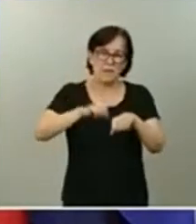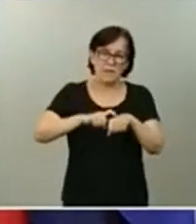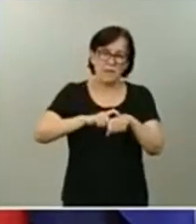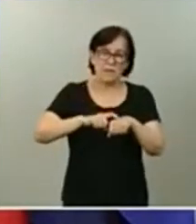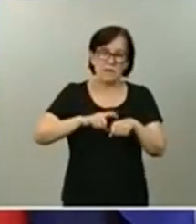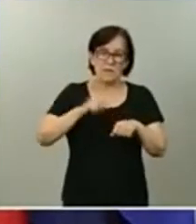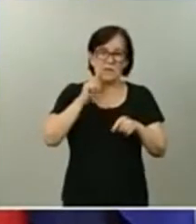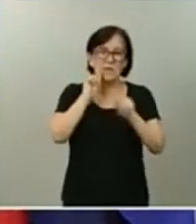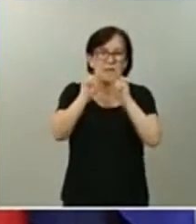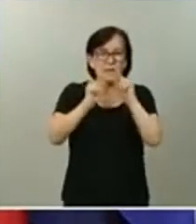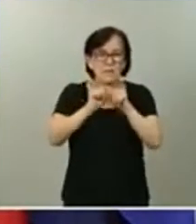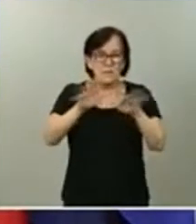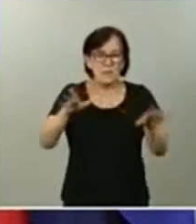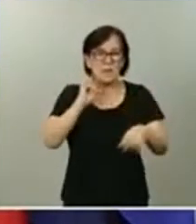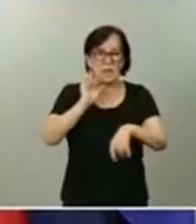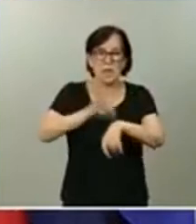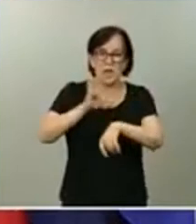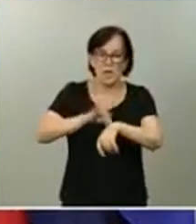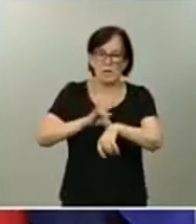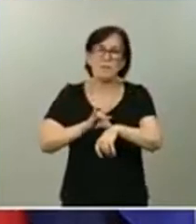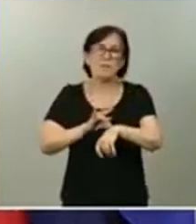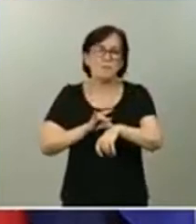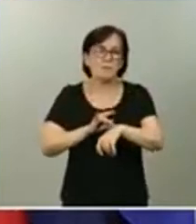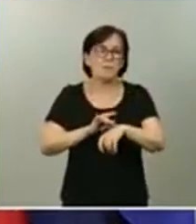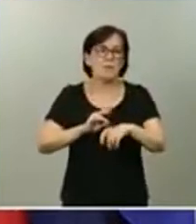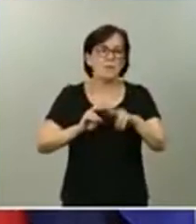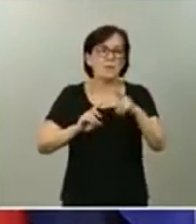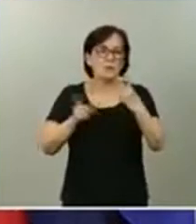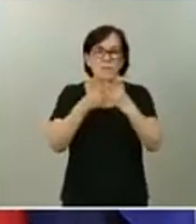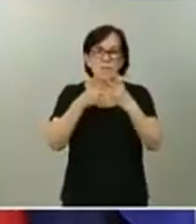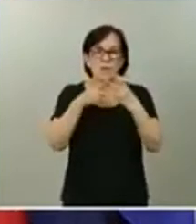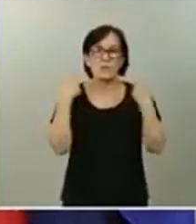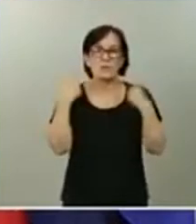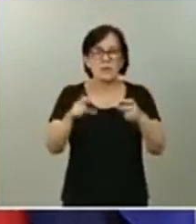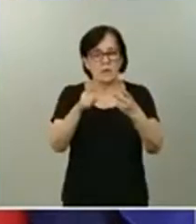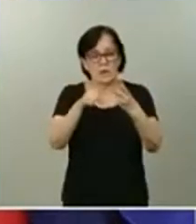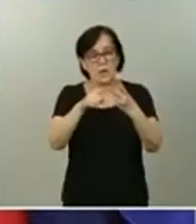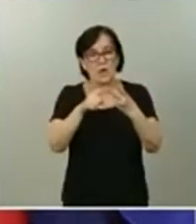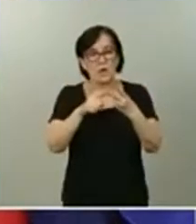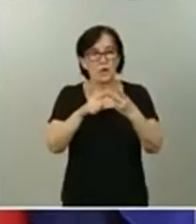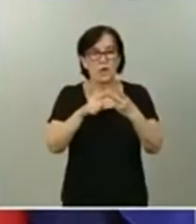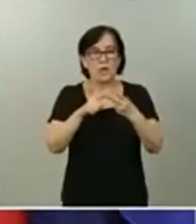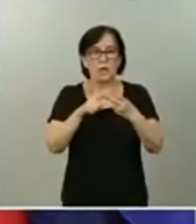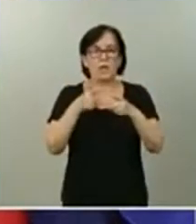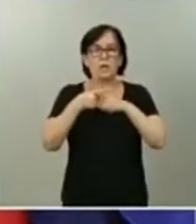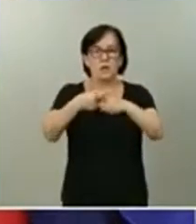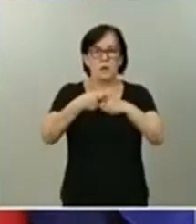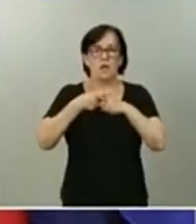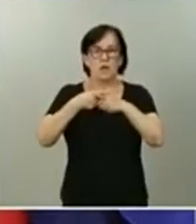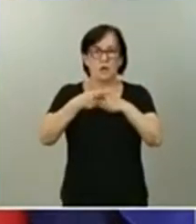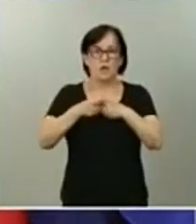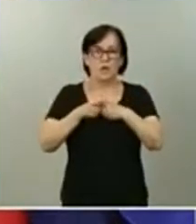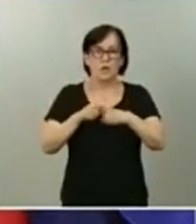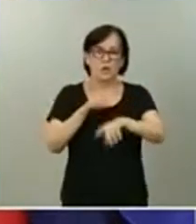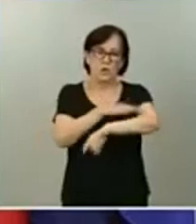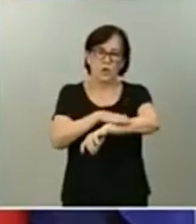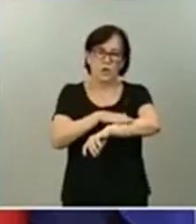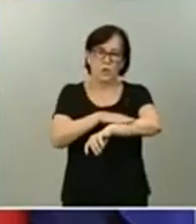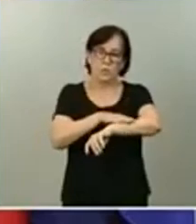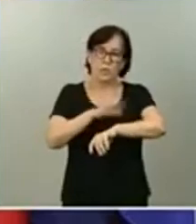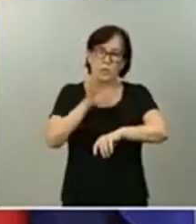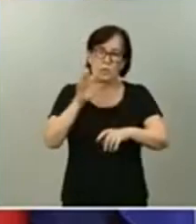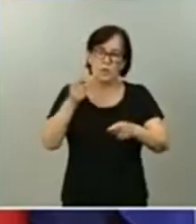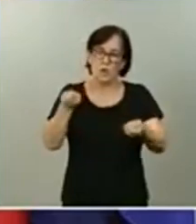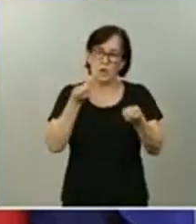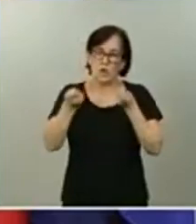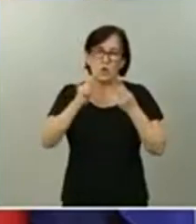y de la enfermedad, en el segundo capítulo abordamos la gobernanza de este escenario de control. Insisto, el papel principal